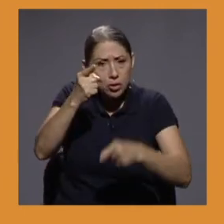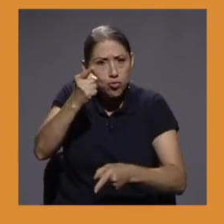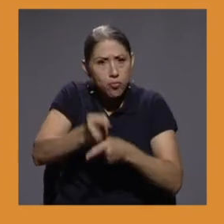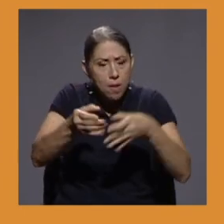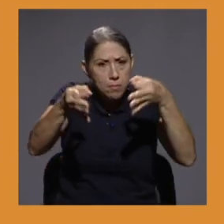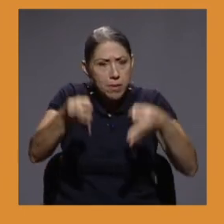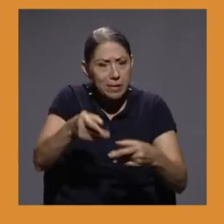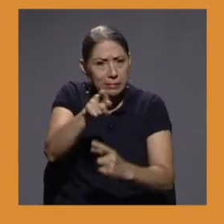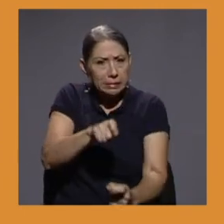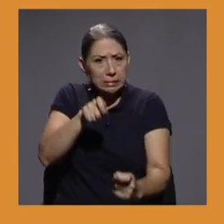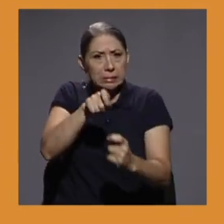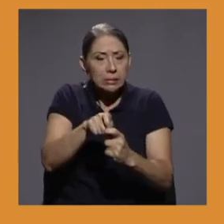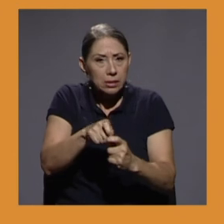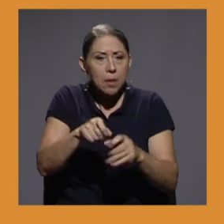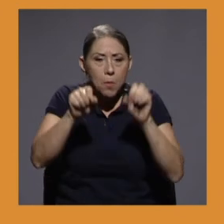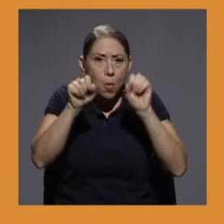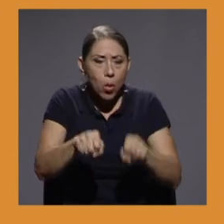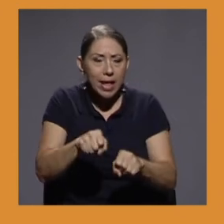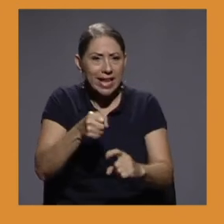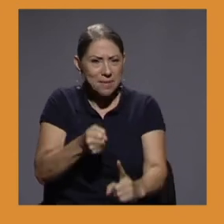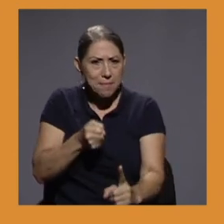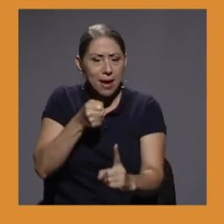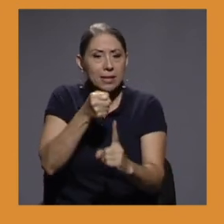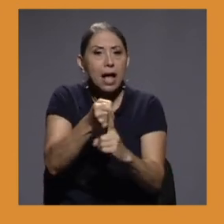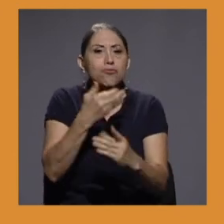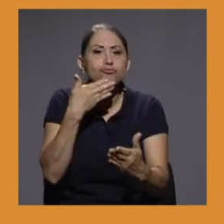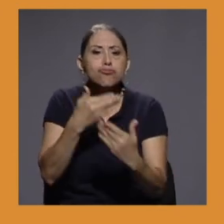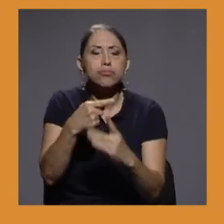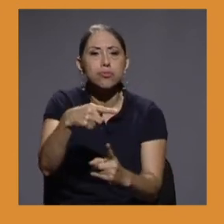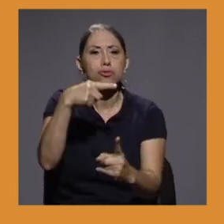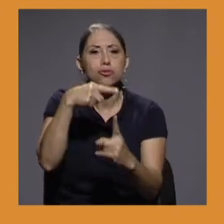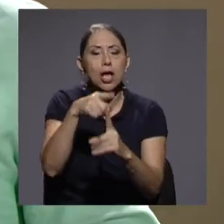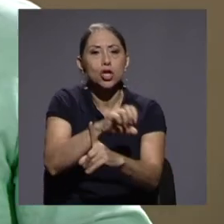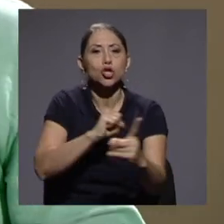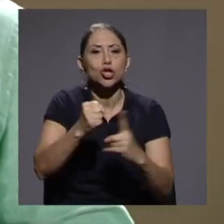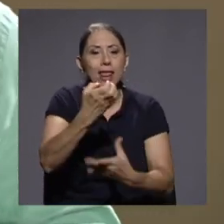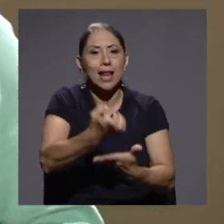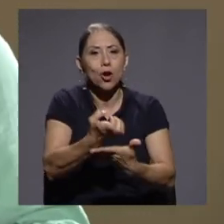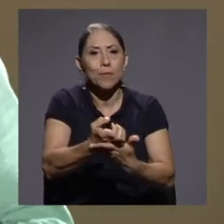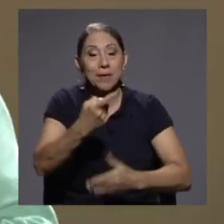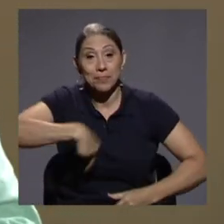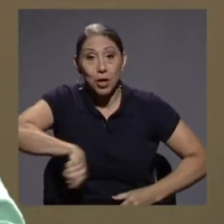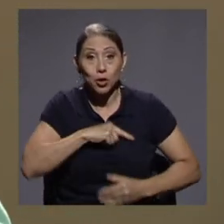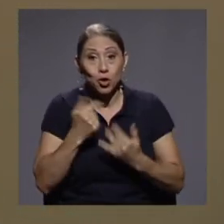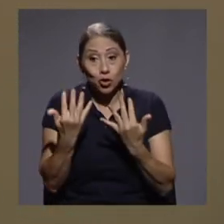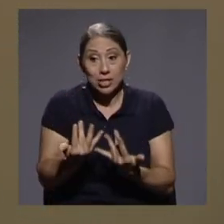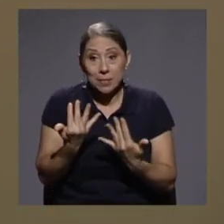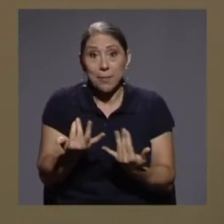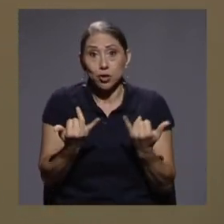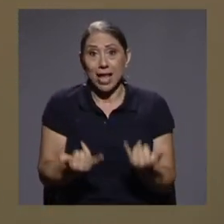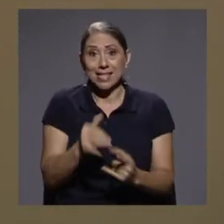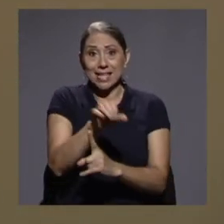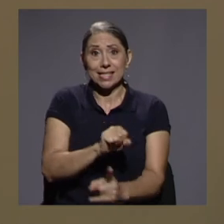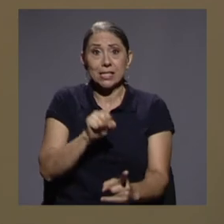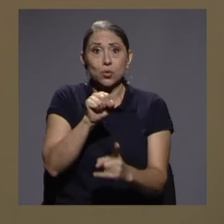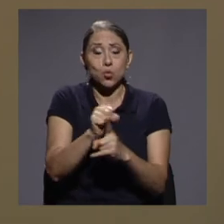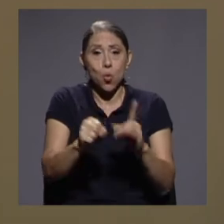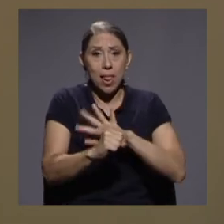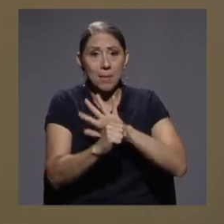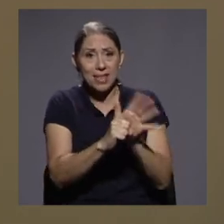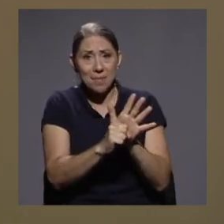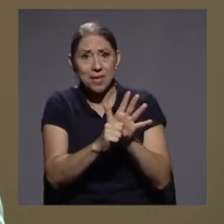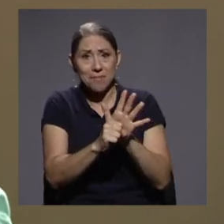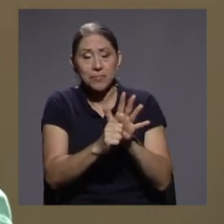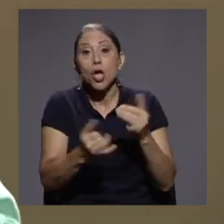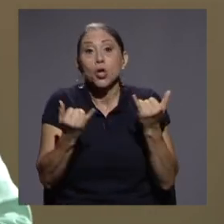para poder impactar positivamente en la sociedad y en la economía. Esperamos que en este contexto de la pandemia, donde